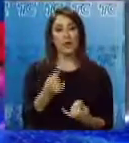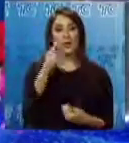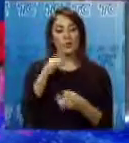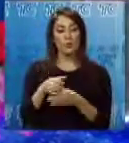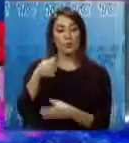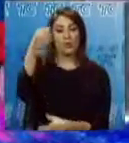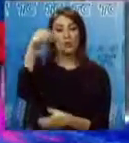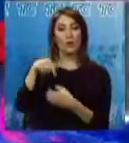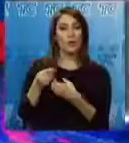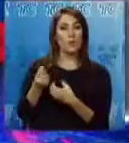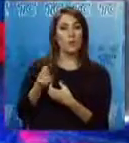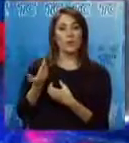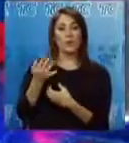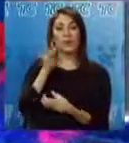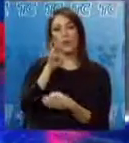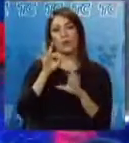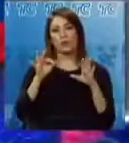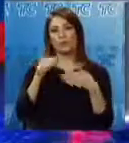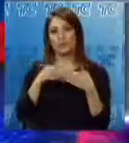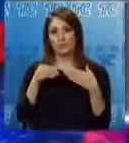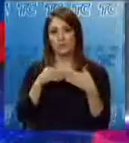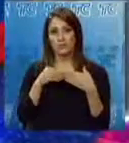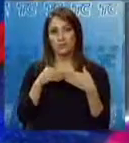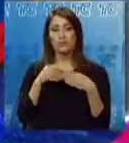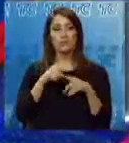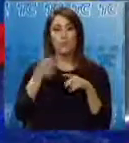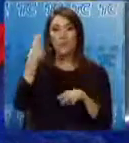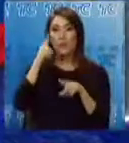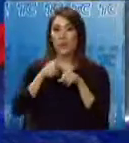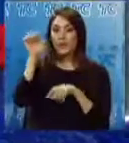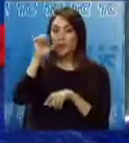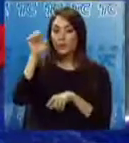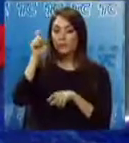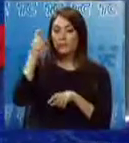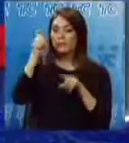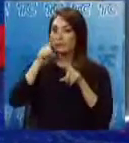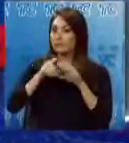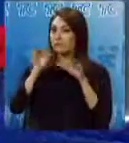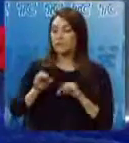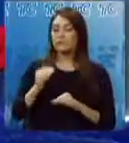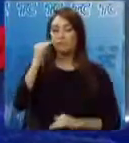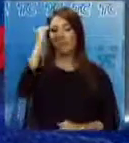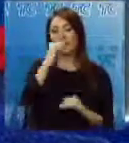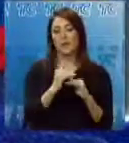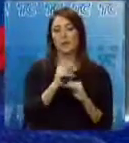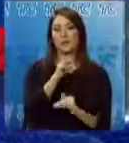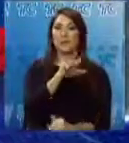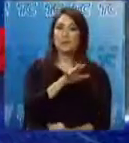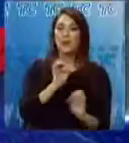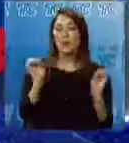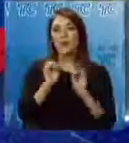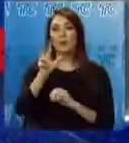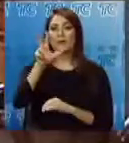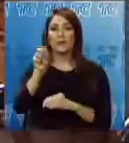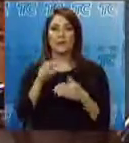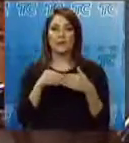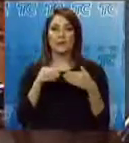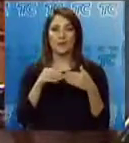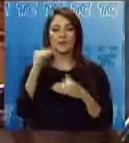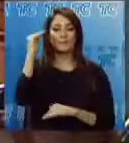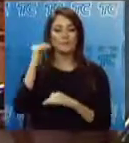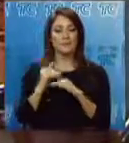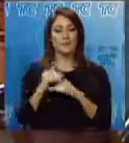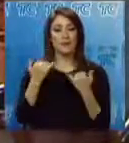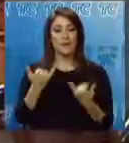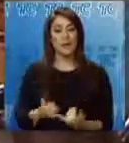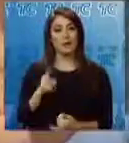botella tiene un valor aproximado de 48 dólares. Con el acuerdo en vigencia, esa bebida tendría un valor de entre 25 y 30 dólares. El presidente